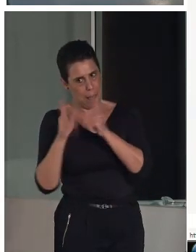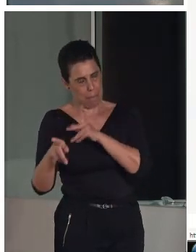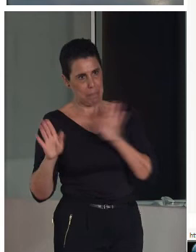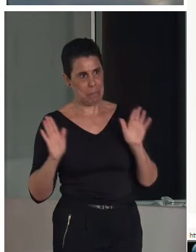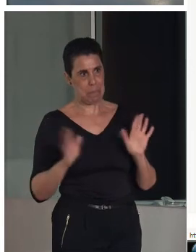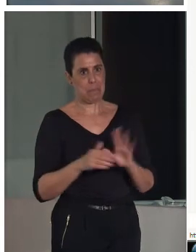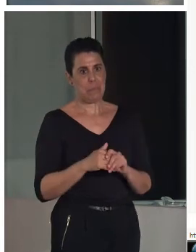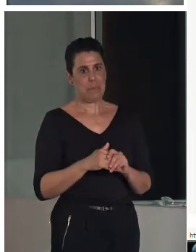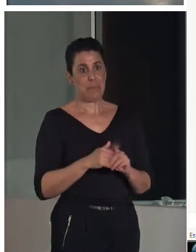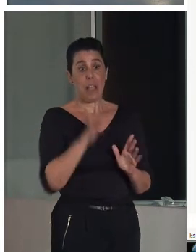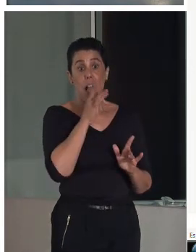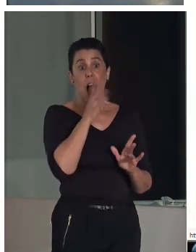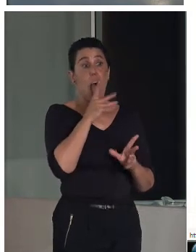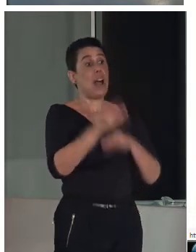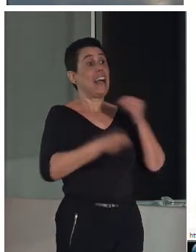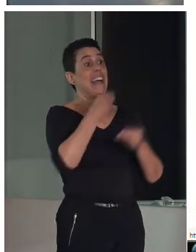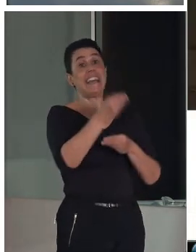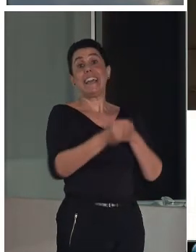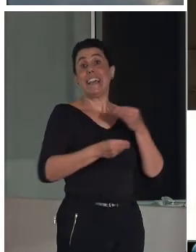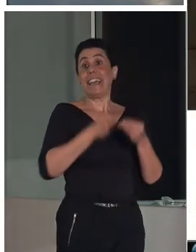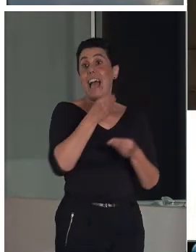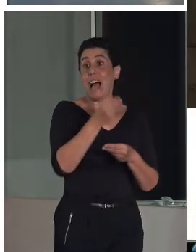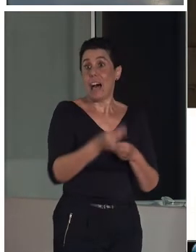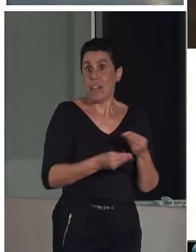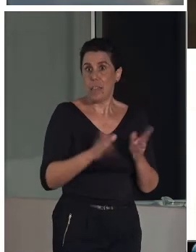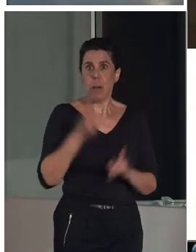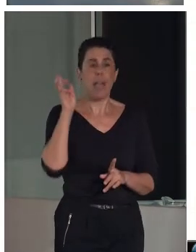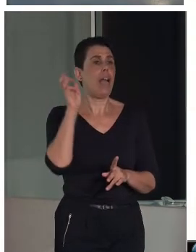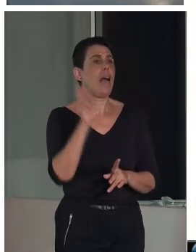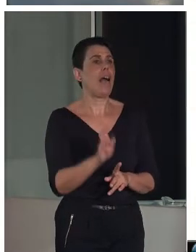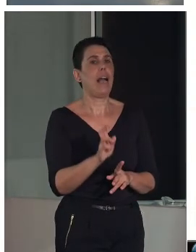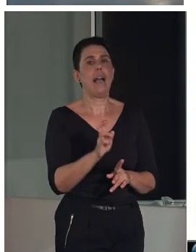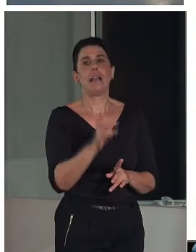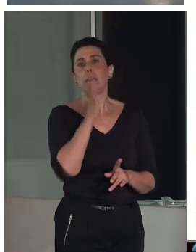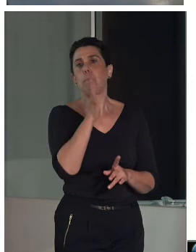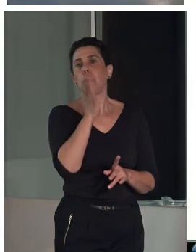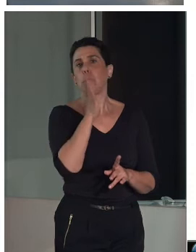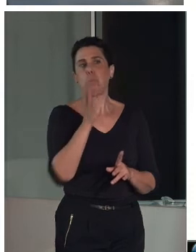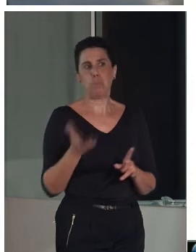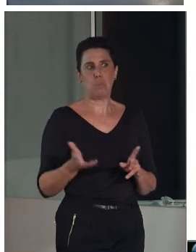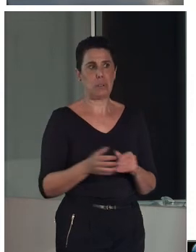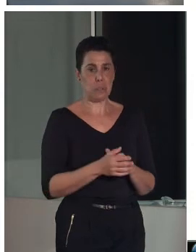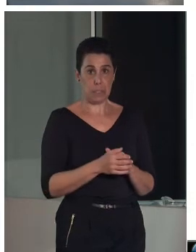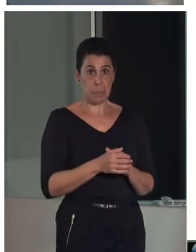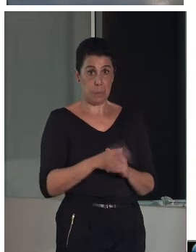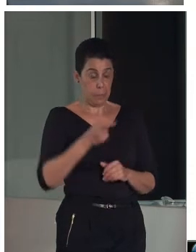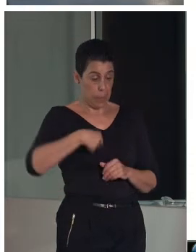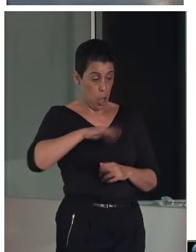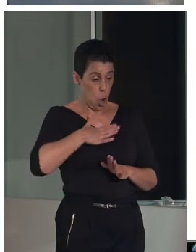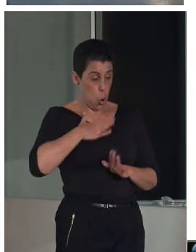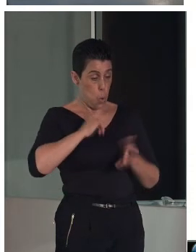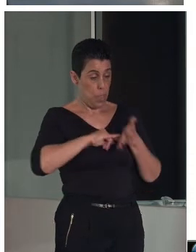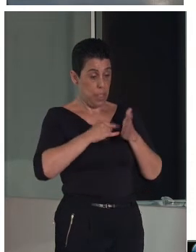¿qué hacemos fundamentalmente? Y qué es a lo que hemos venido aquí un poco. Bueno, tenemos tres… Bueno, nuestro planificación,